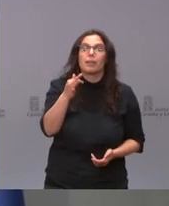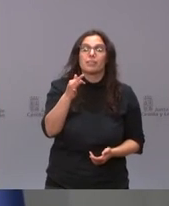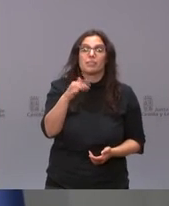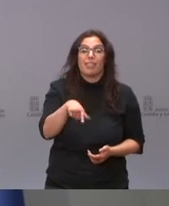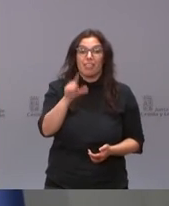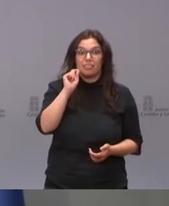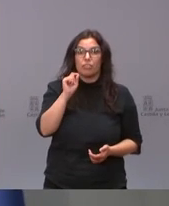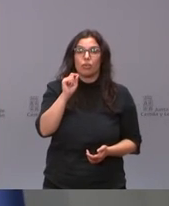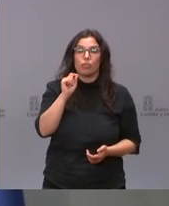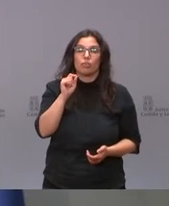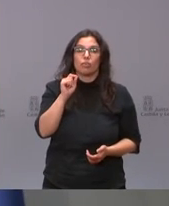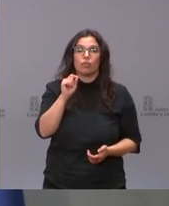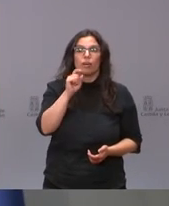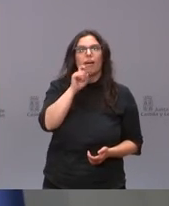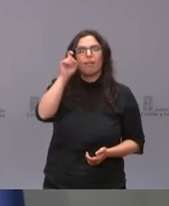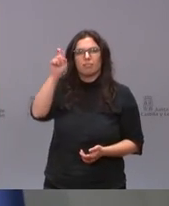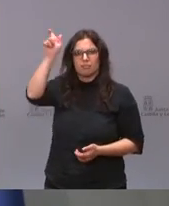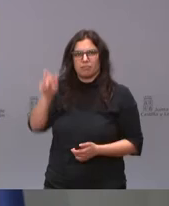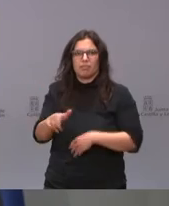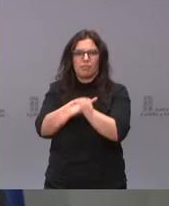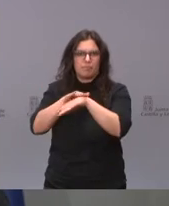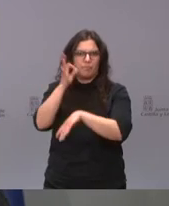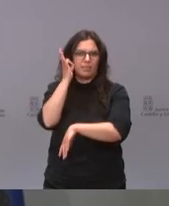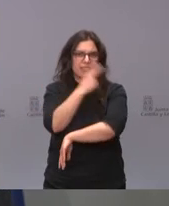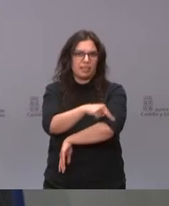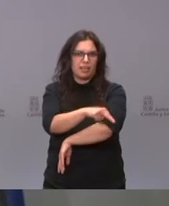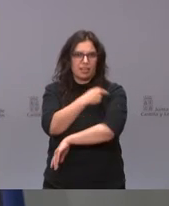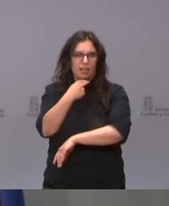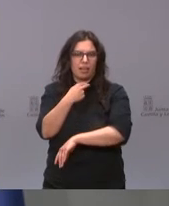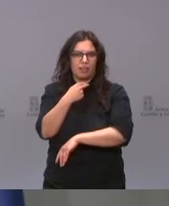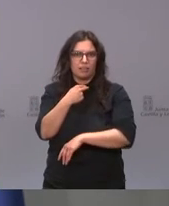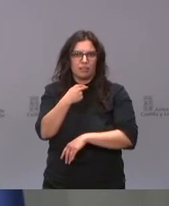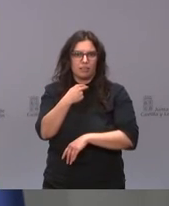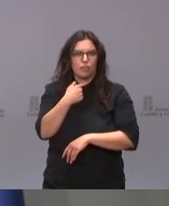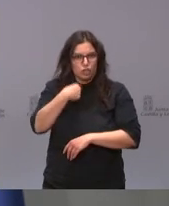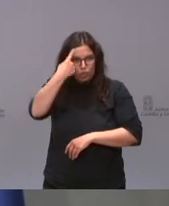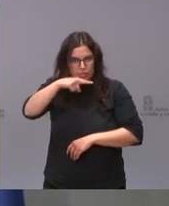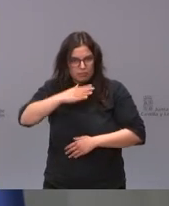a la Ministra de Sanidad como a mí también me consta personalmente